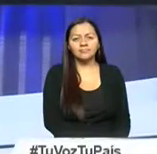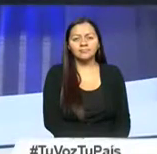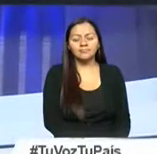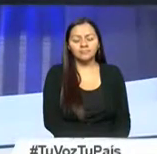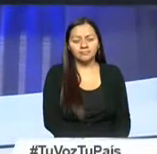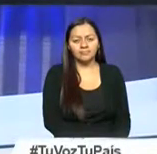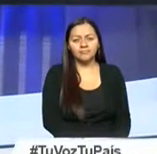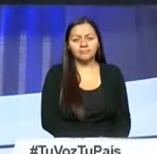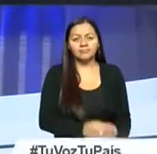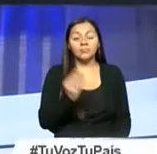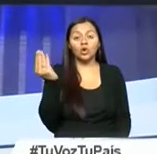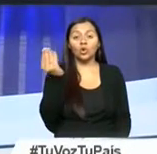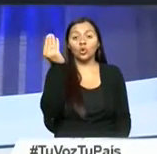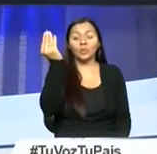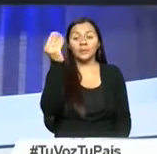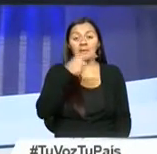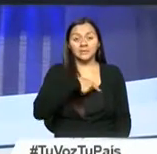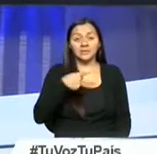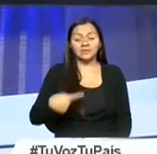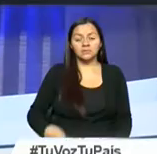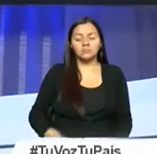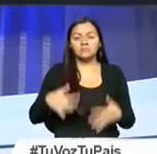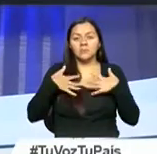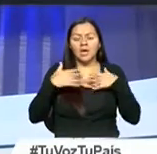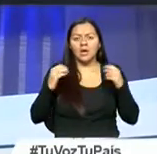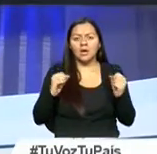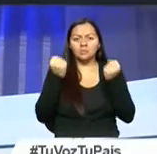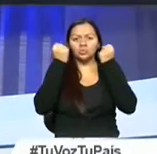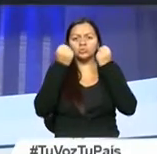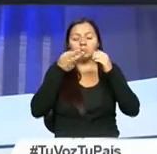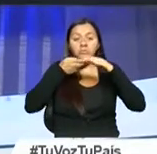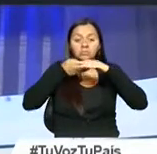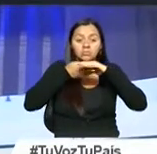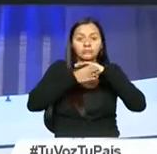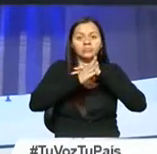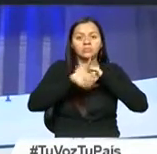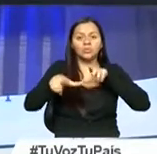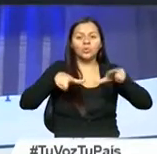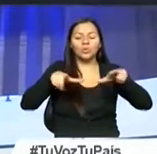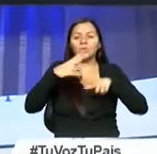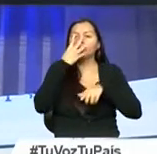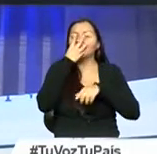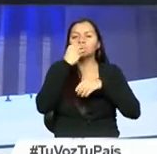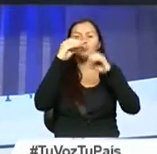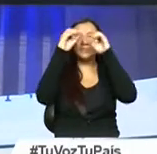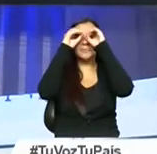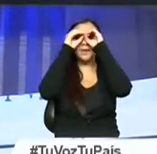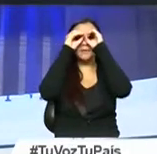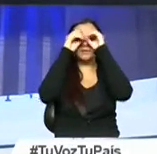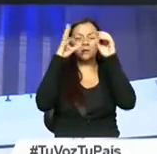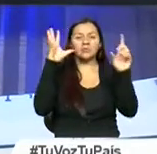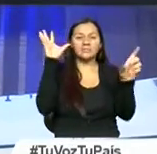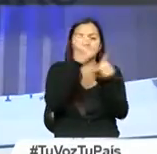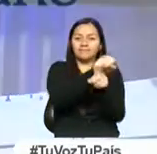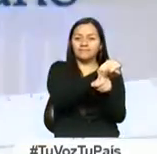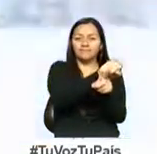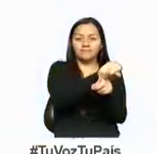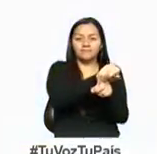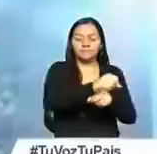Un joven en China se llevó un buen susto cuando ingresó al recinto de los Osos Panda y fue atacado por uno de ellos.